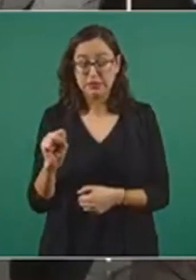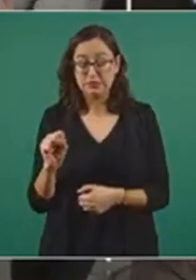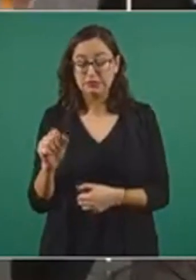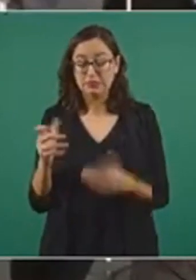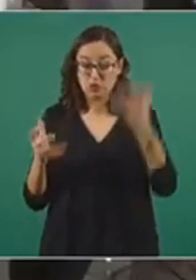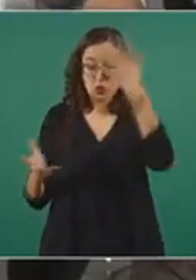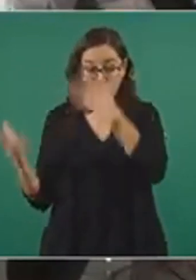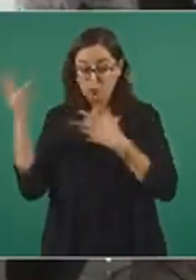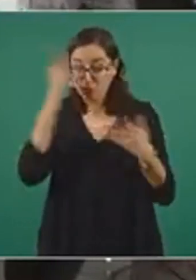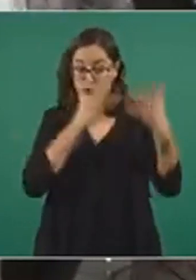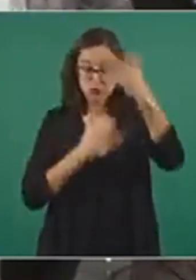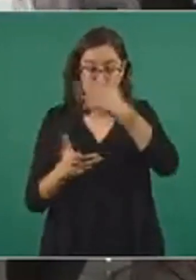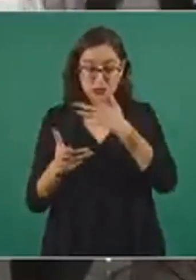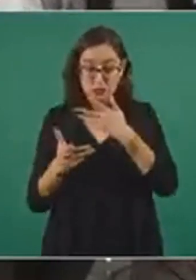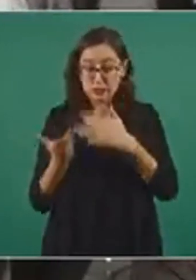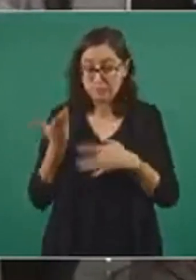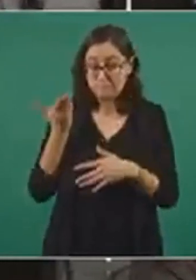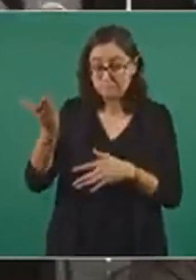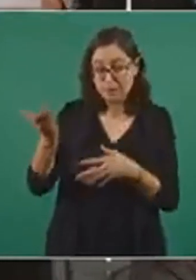pensión, sin embargo, no es así.